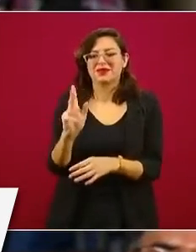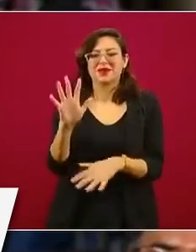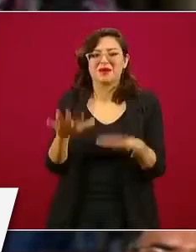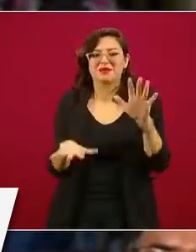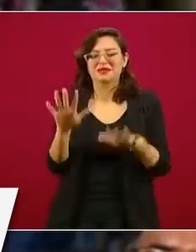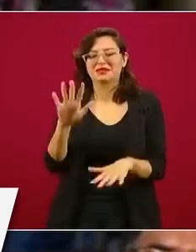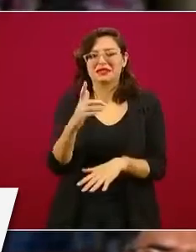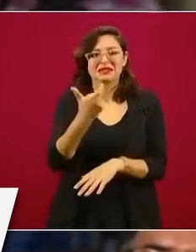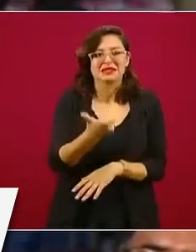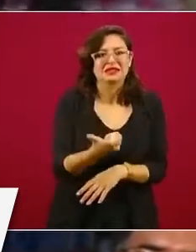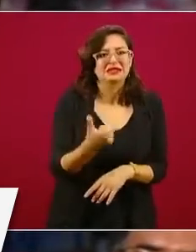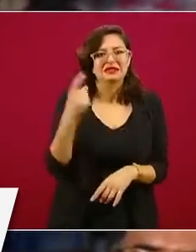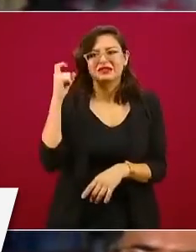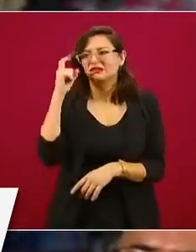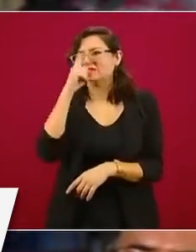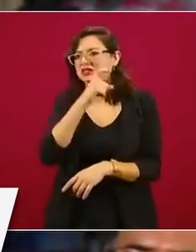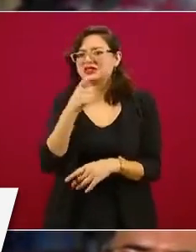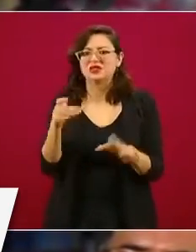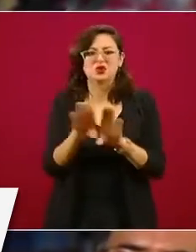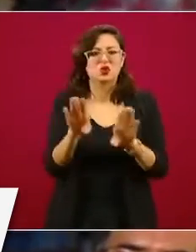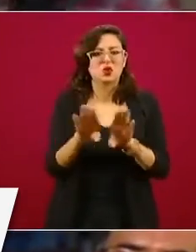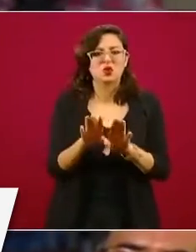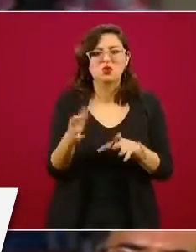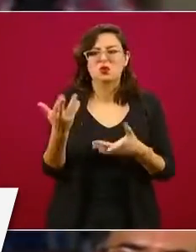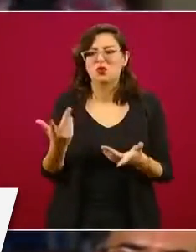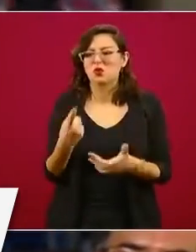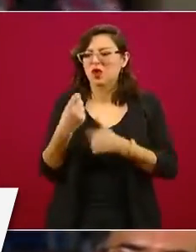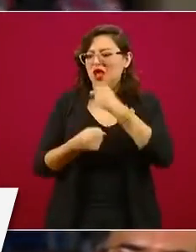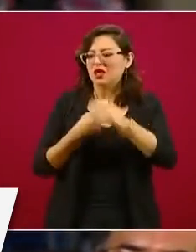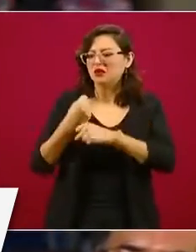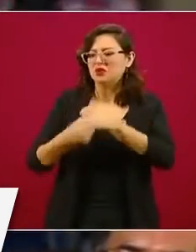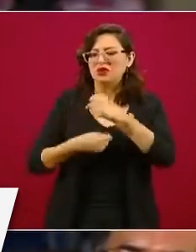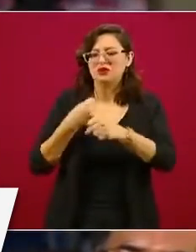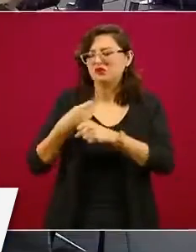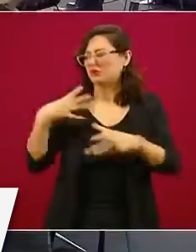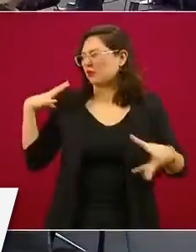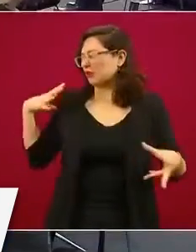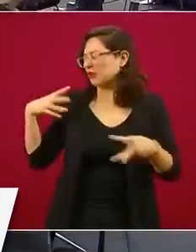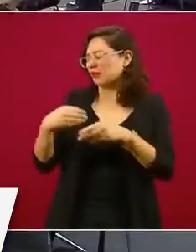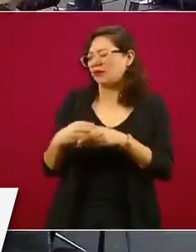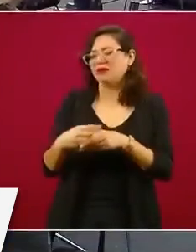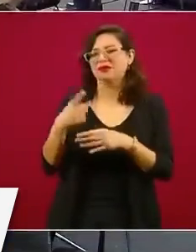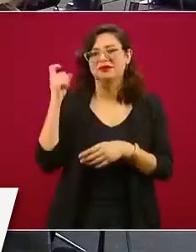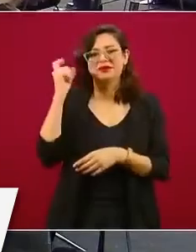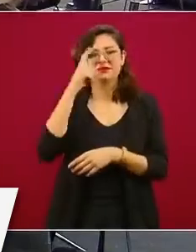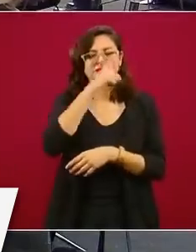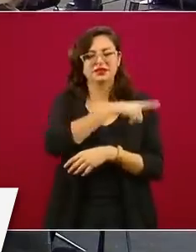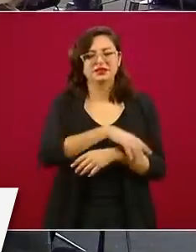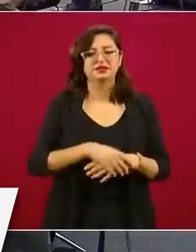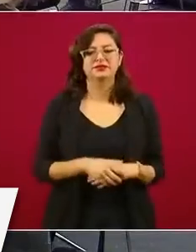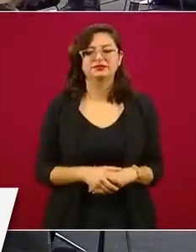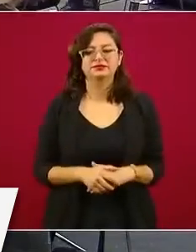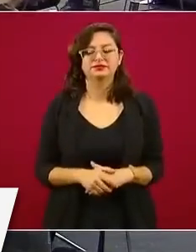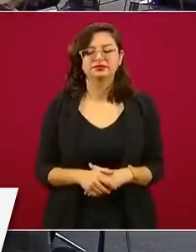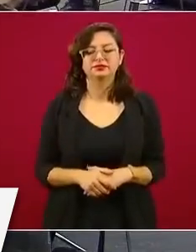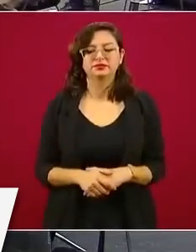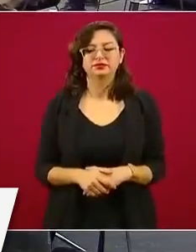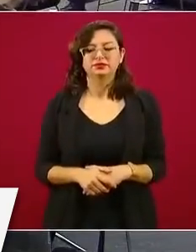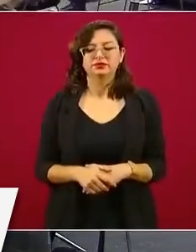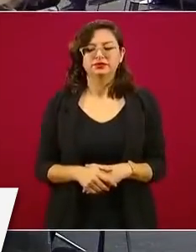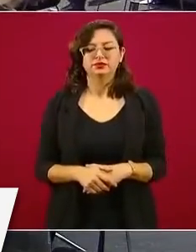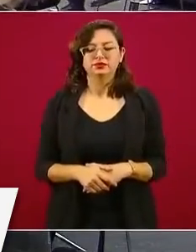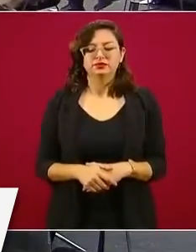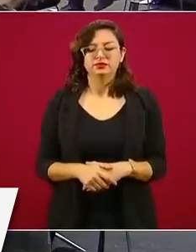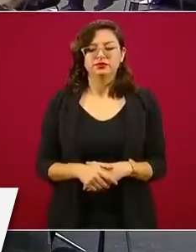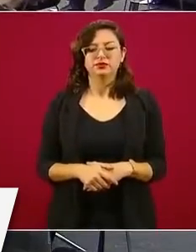quizás o la complicación de las declaraciones multianuales se los impiden. Sí. En general, todo el proceso